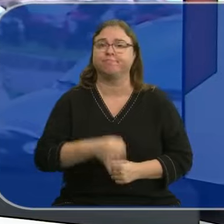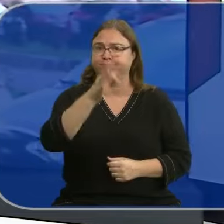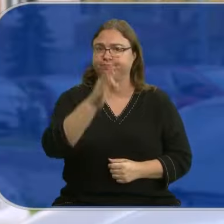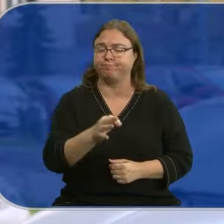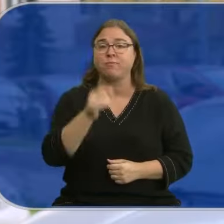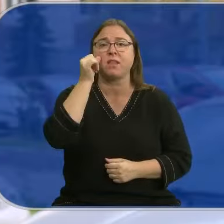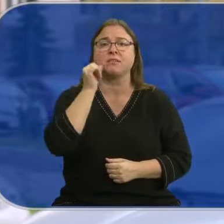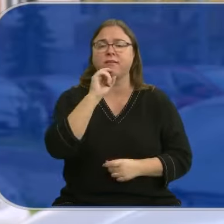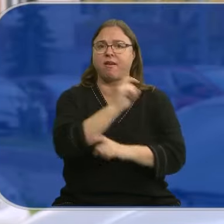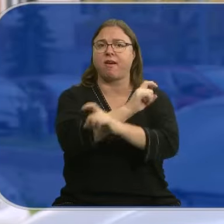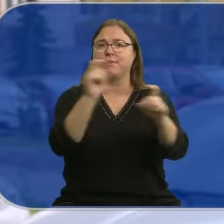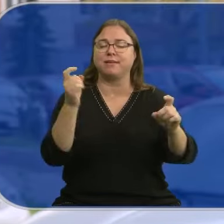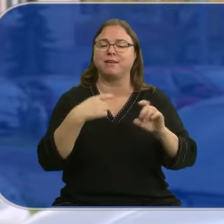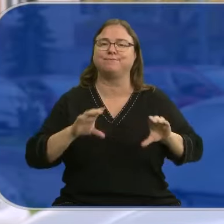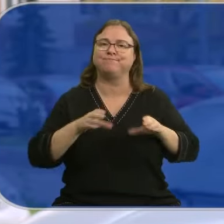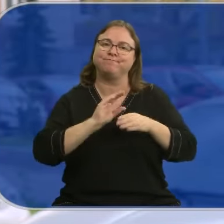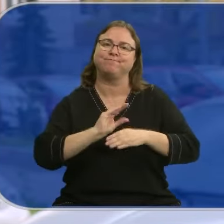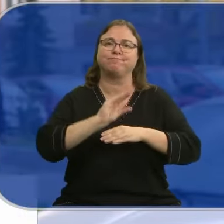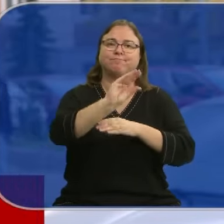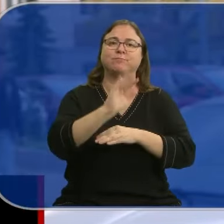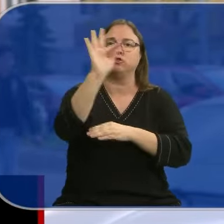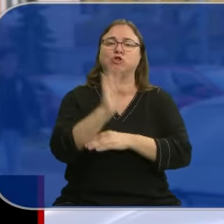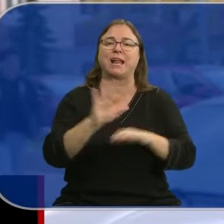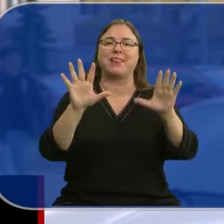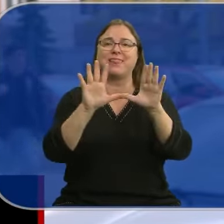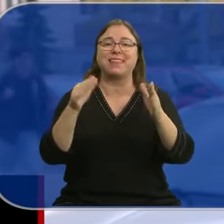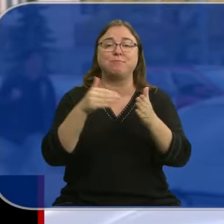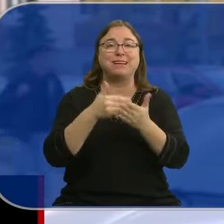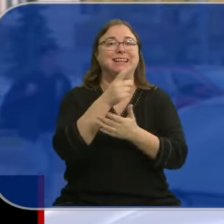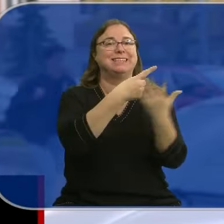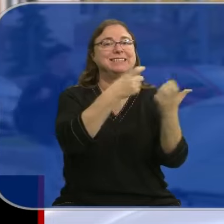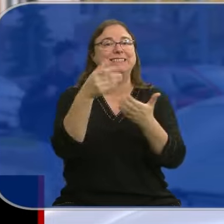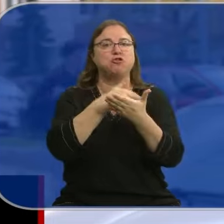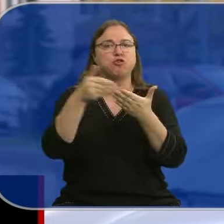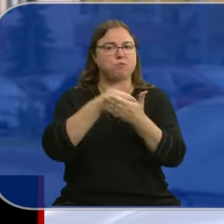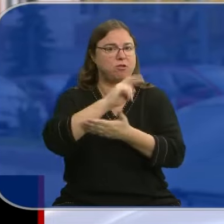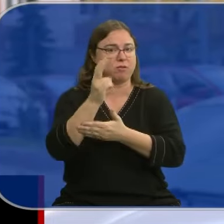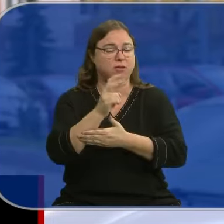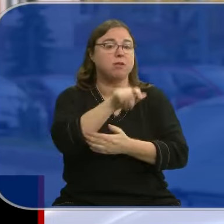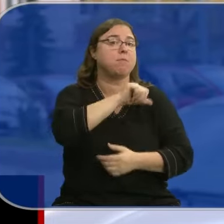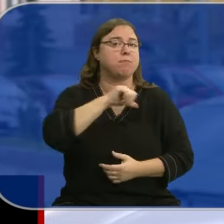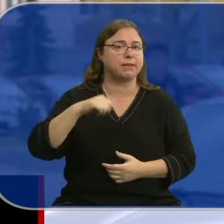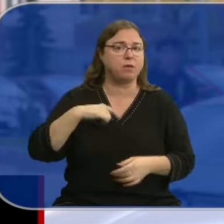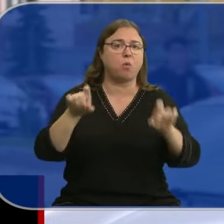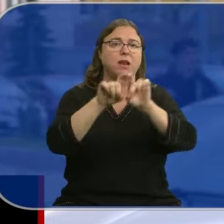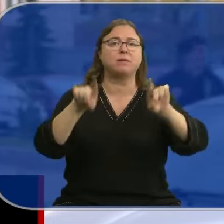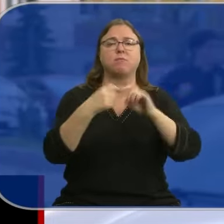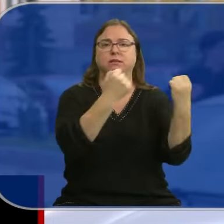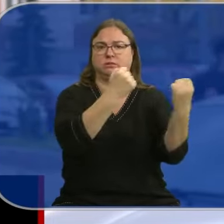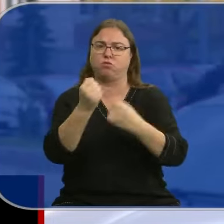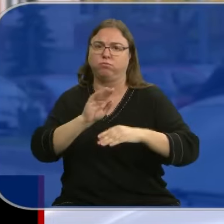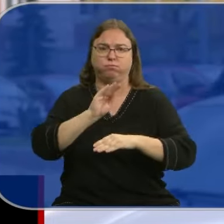Sí, Sánchez ha anunciado un primer paquete de ayudas por valor de 10.600 millones de euros para particulares, empresas e instituciones.